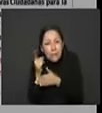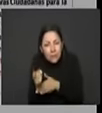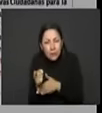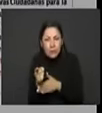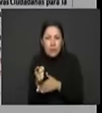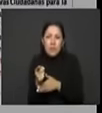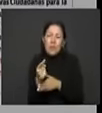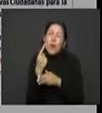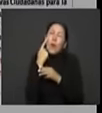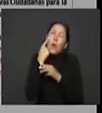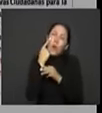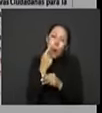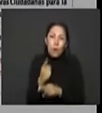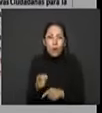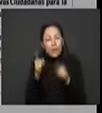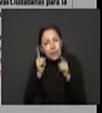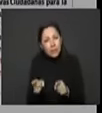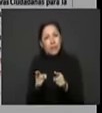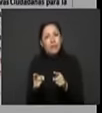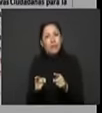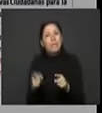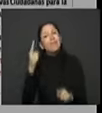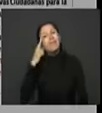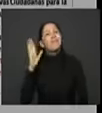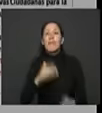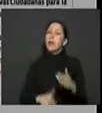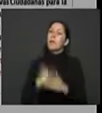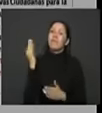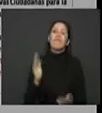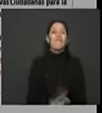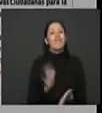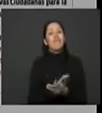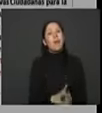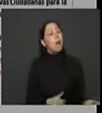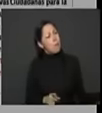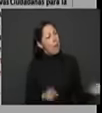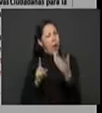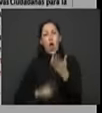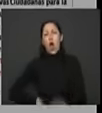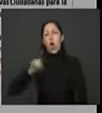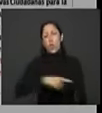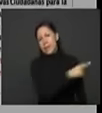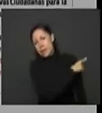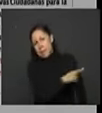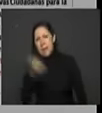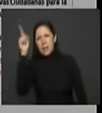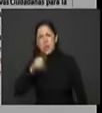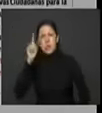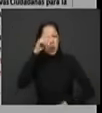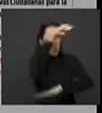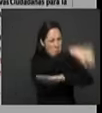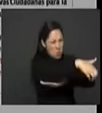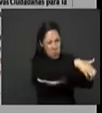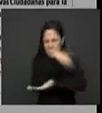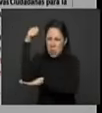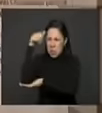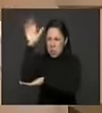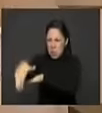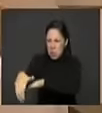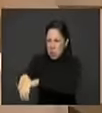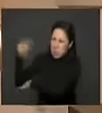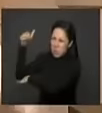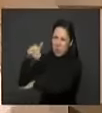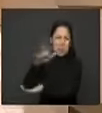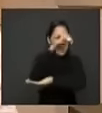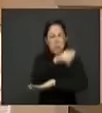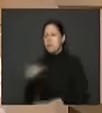equivocarse. El primer paso no es mandar un jurgo de contratistas ni unas retroexcavadoras a que abran trochas ni